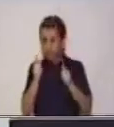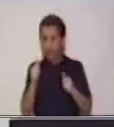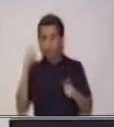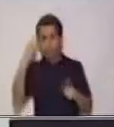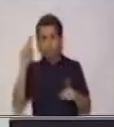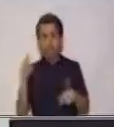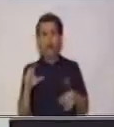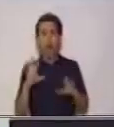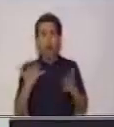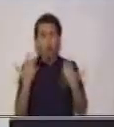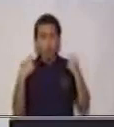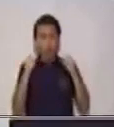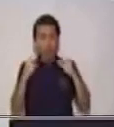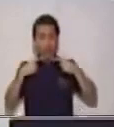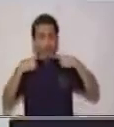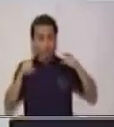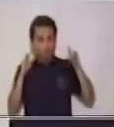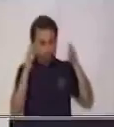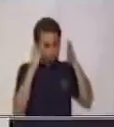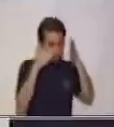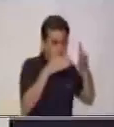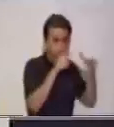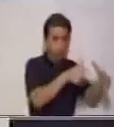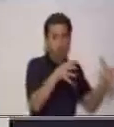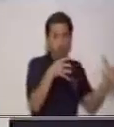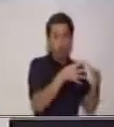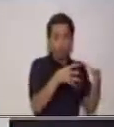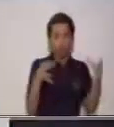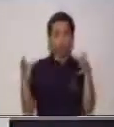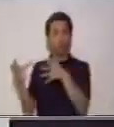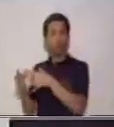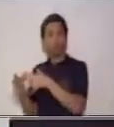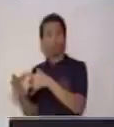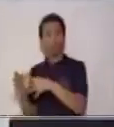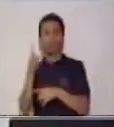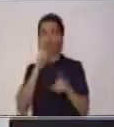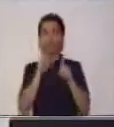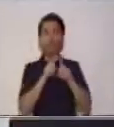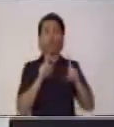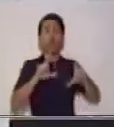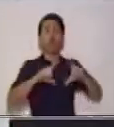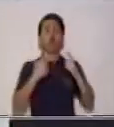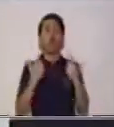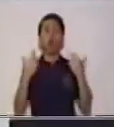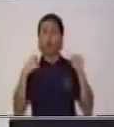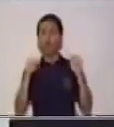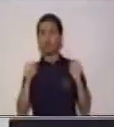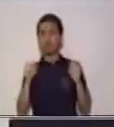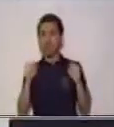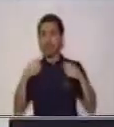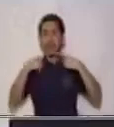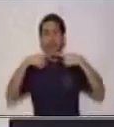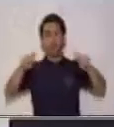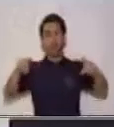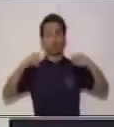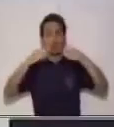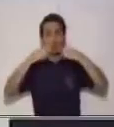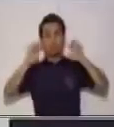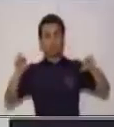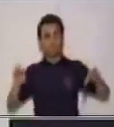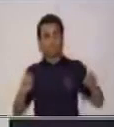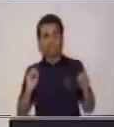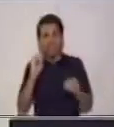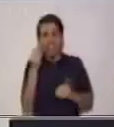dirigido, sino también cómo van a elaborar sus anuncios. Qué frases van a utilizar, qué